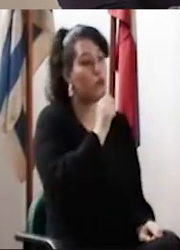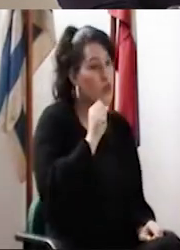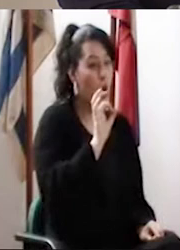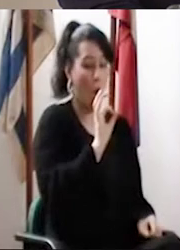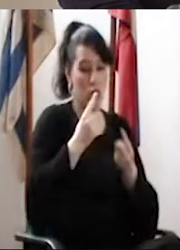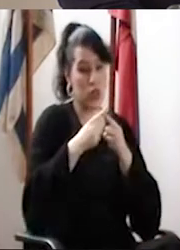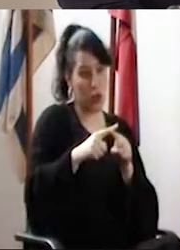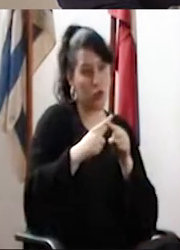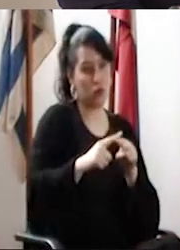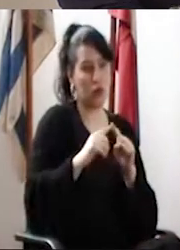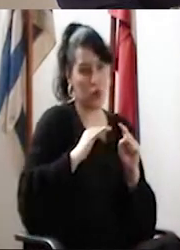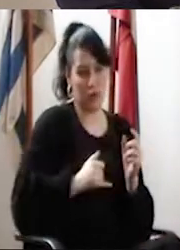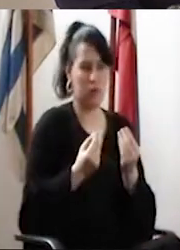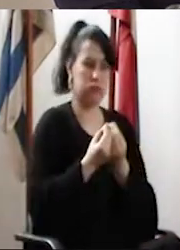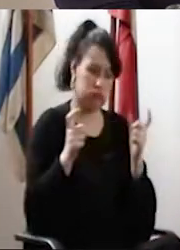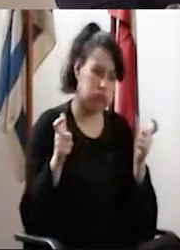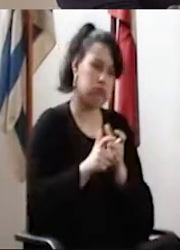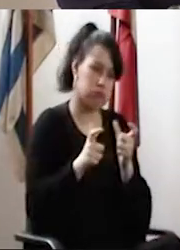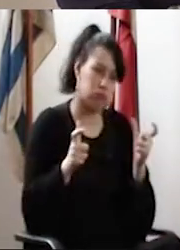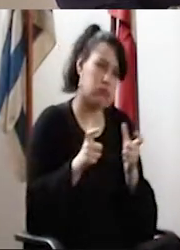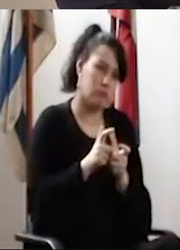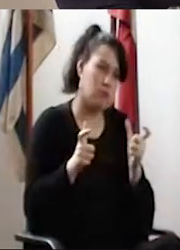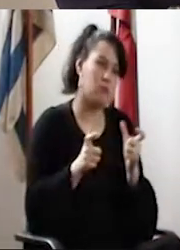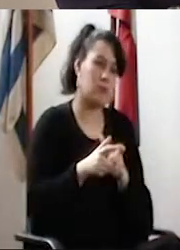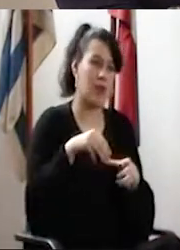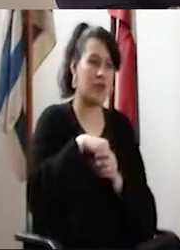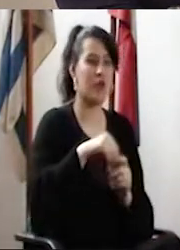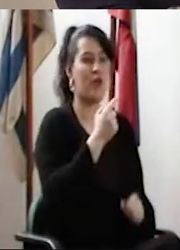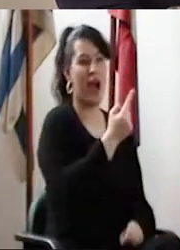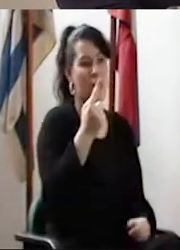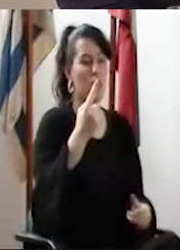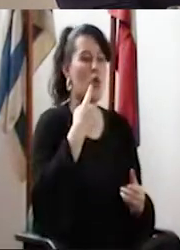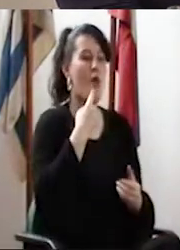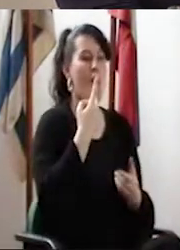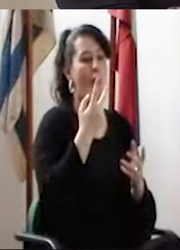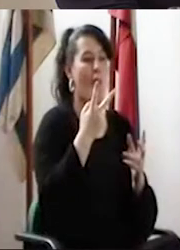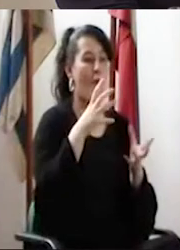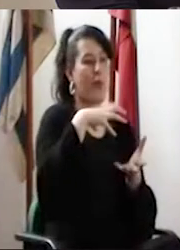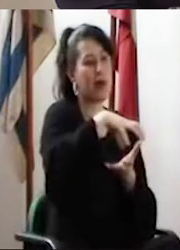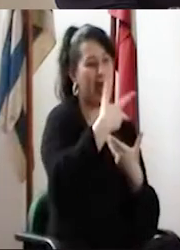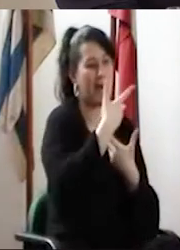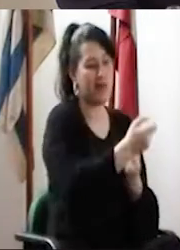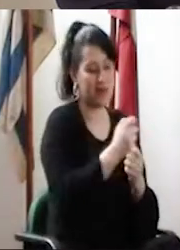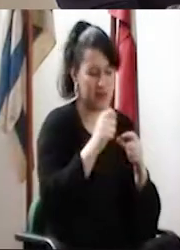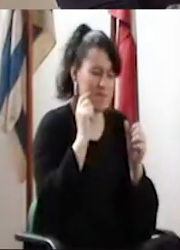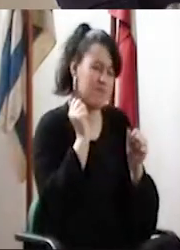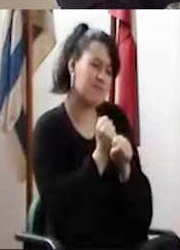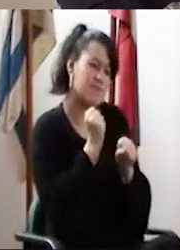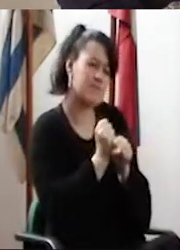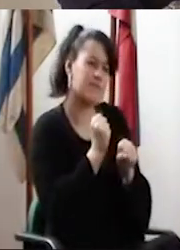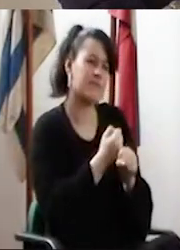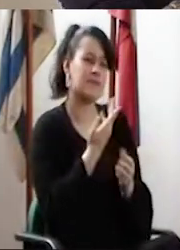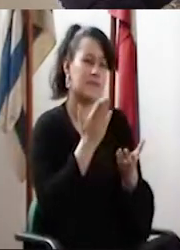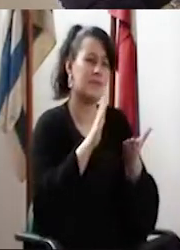La resolución, o por lo menos la discusión que se fue dando, porque también nos reunimos con los actores integrantes de cada una de las unidades de apoyo, como para poder